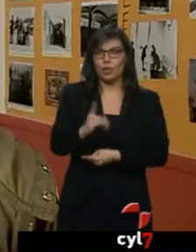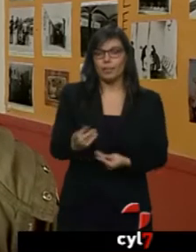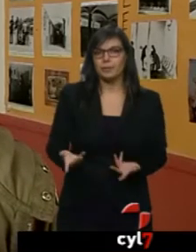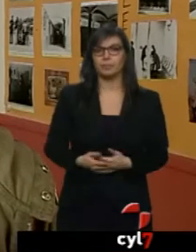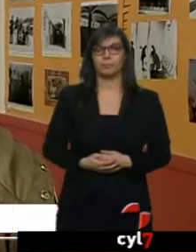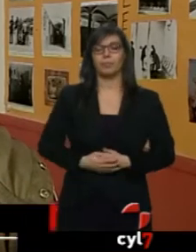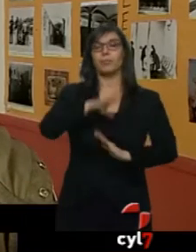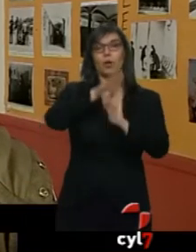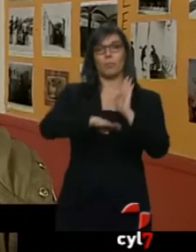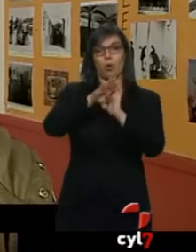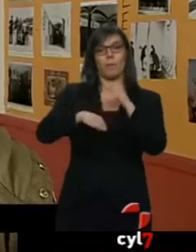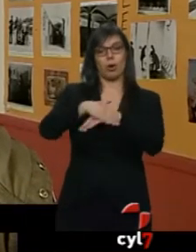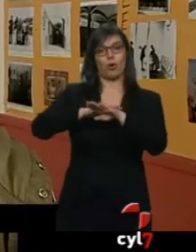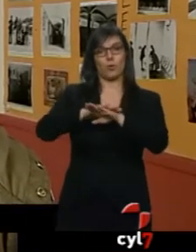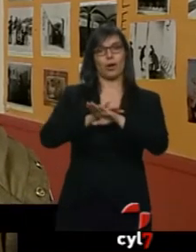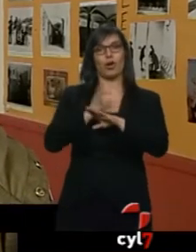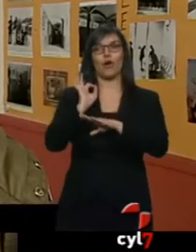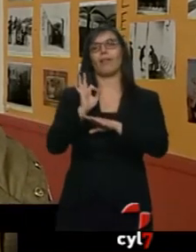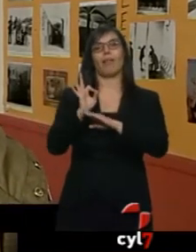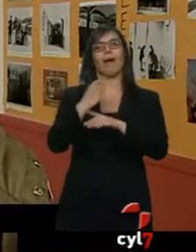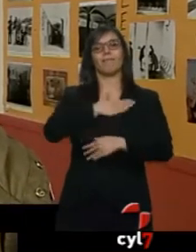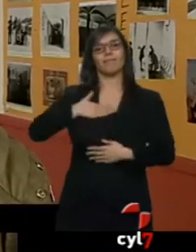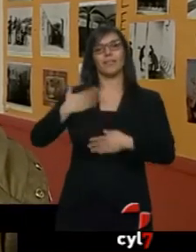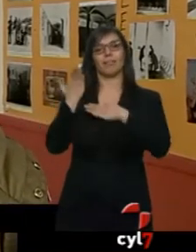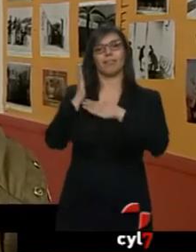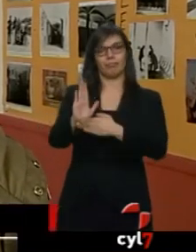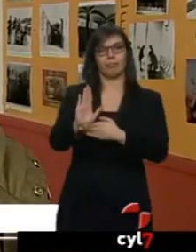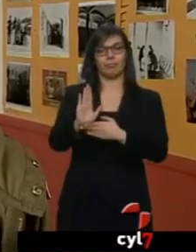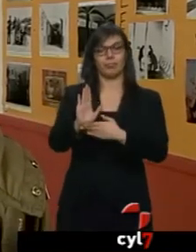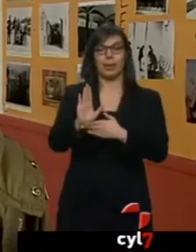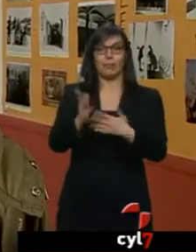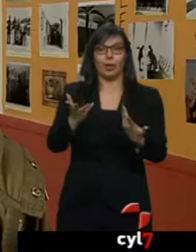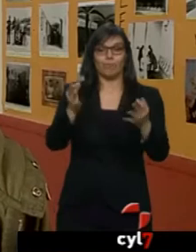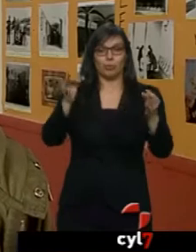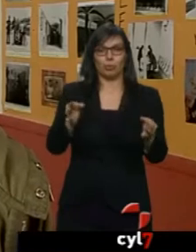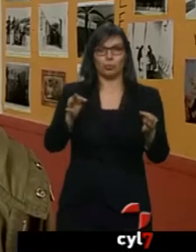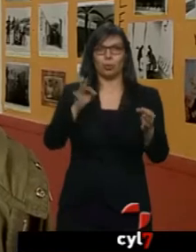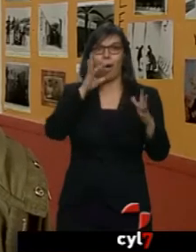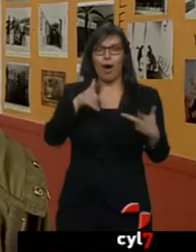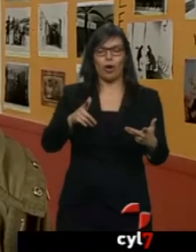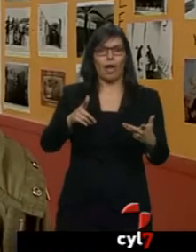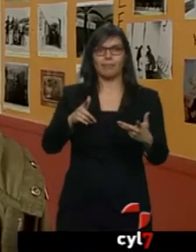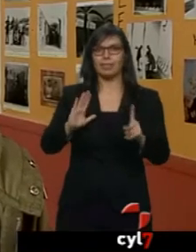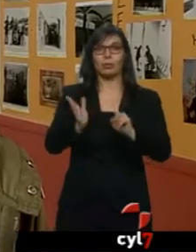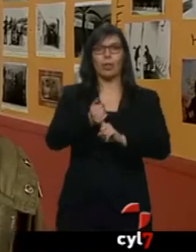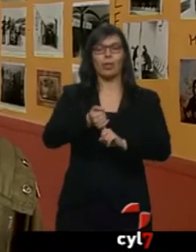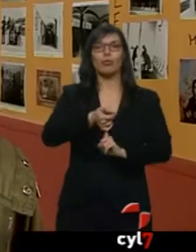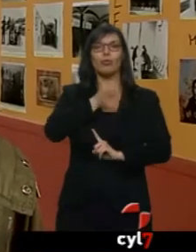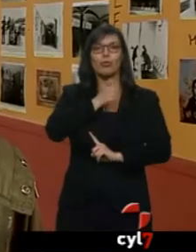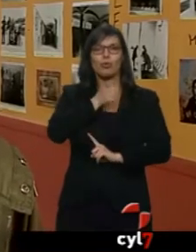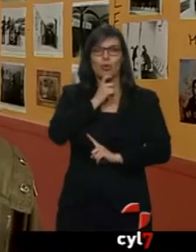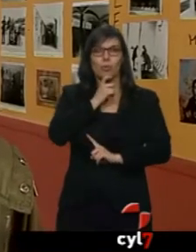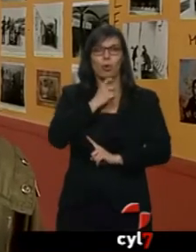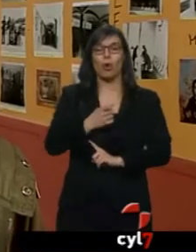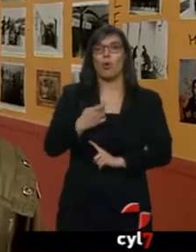se realiza un propósito que es hacer el soterramiento... ...y en este momento con lo que nos topamos es con 404 millones de euros de deuda... ...la